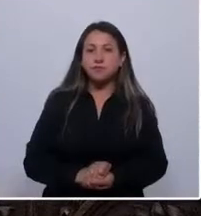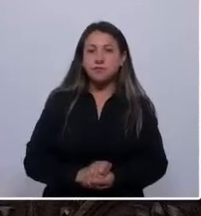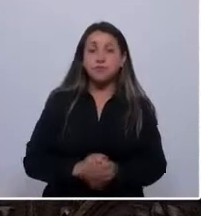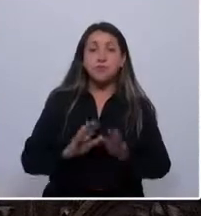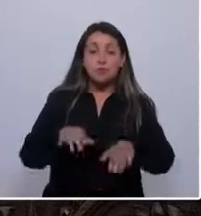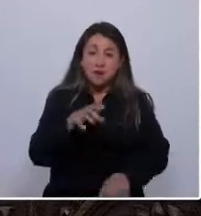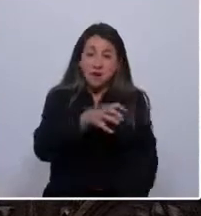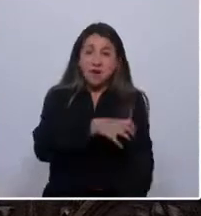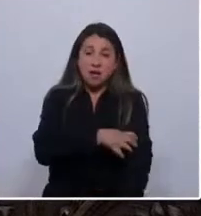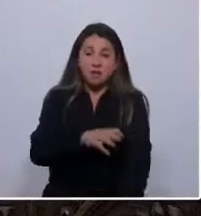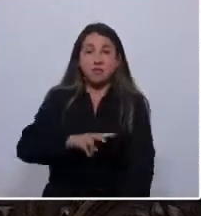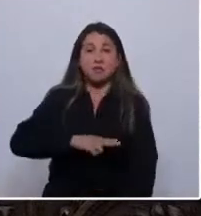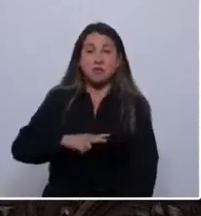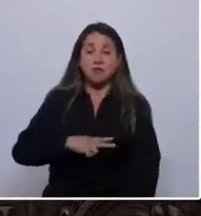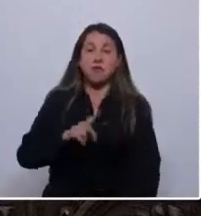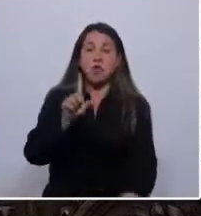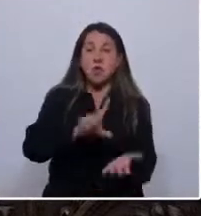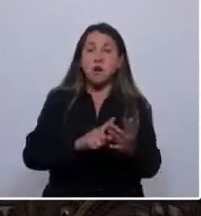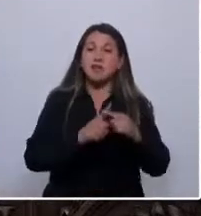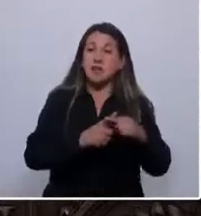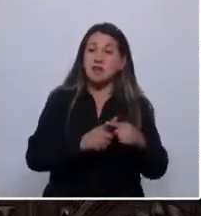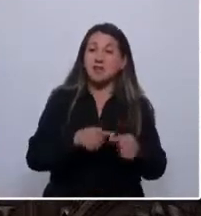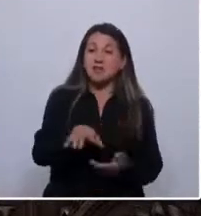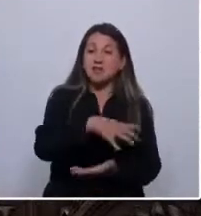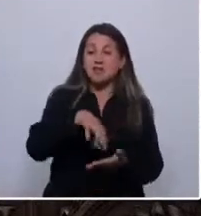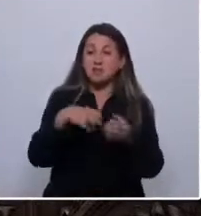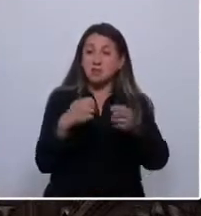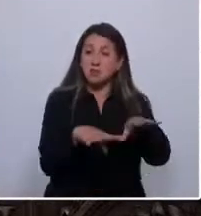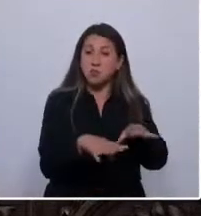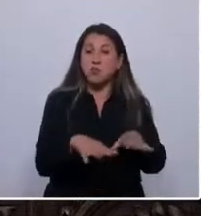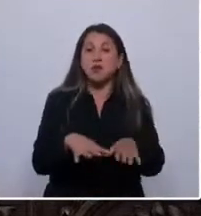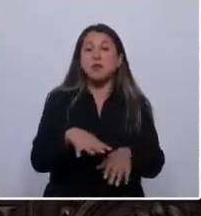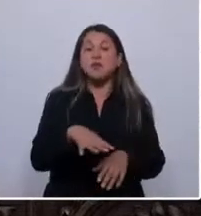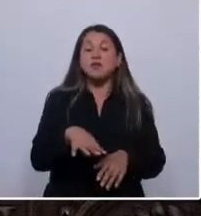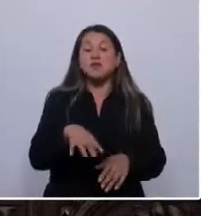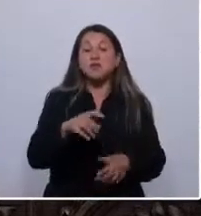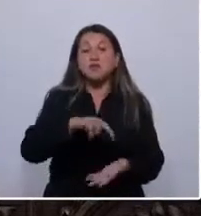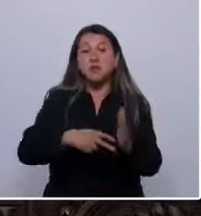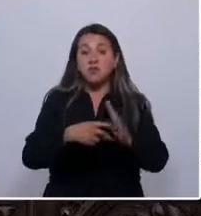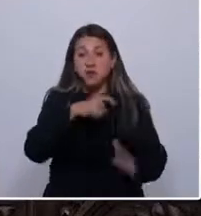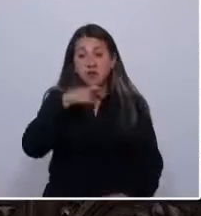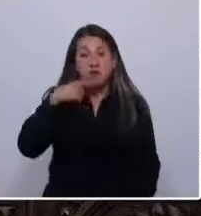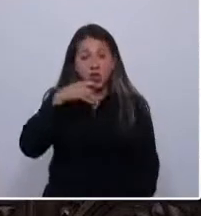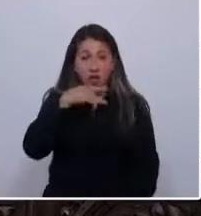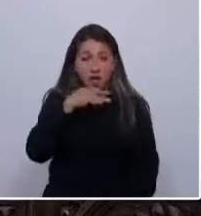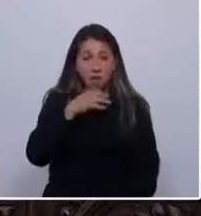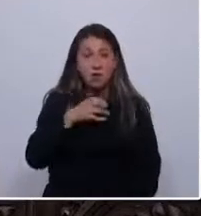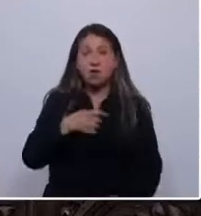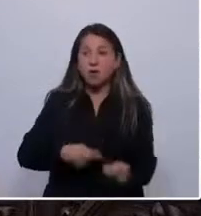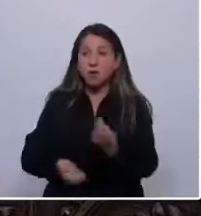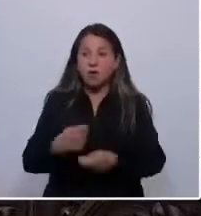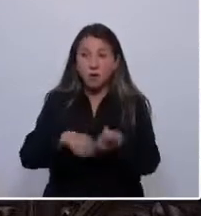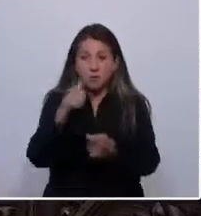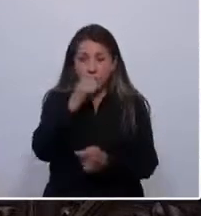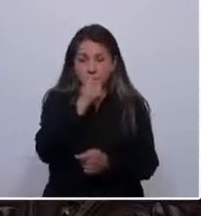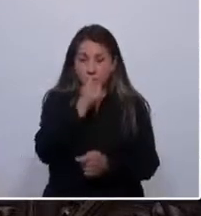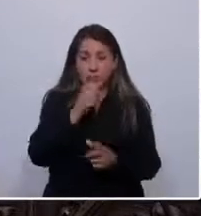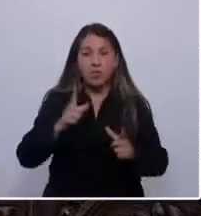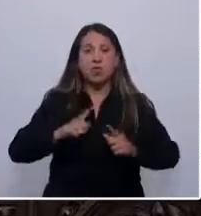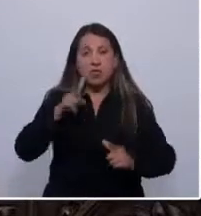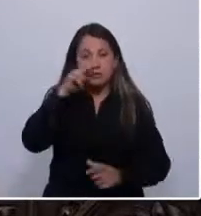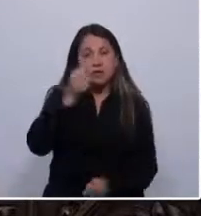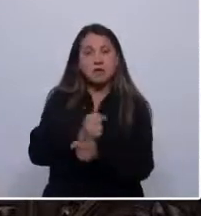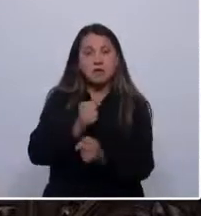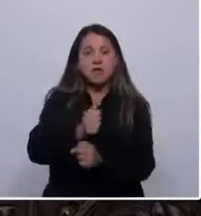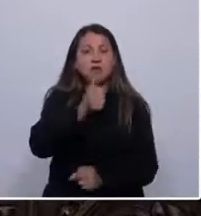región que alberga zonas de sacrificio, una crisis hídrica sin solución, narcotráfico, desempleo y falta de oportunidades